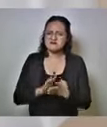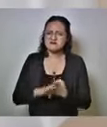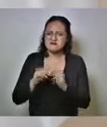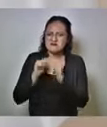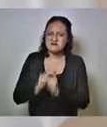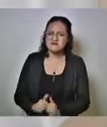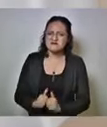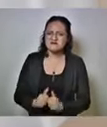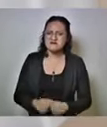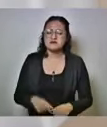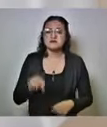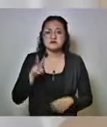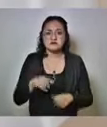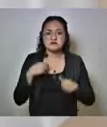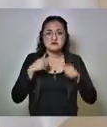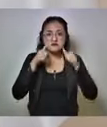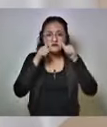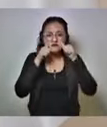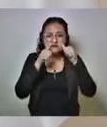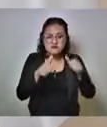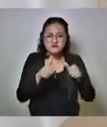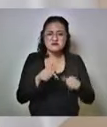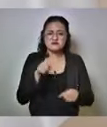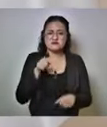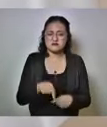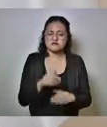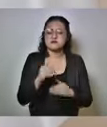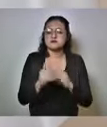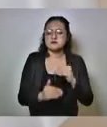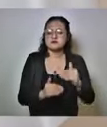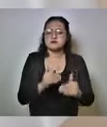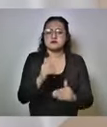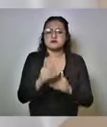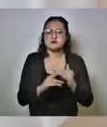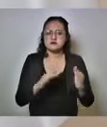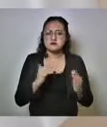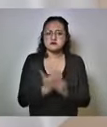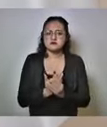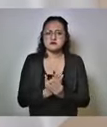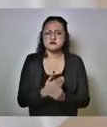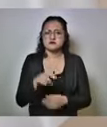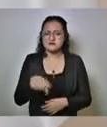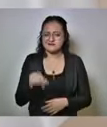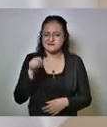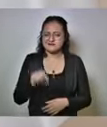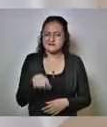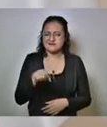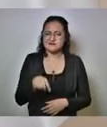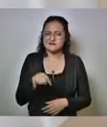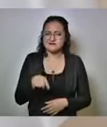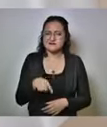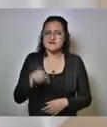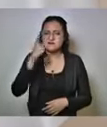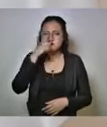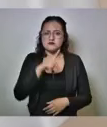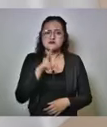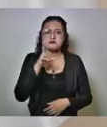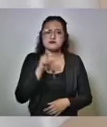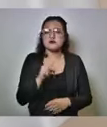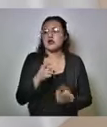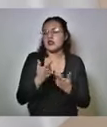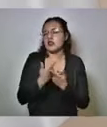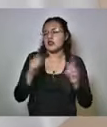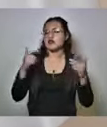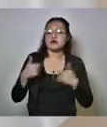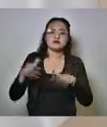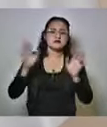y hay que estar pendiente del curso de esas carpetas para que no sean puestos en